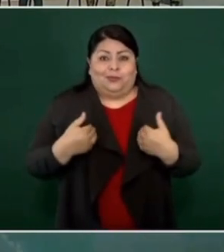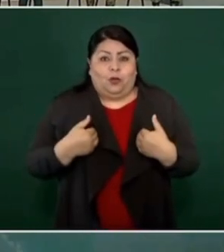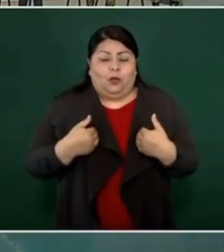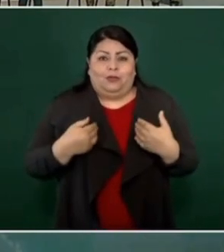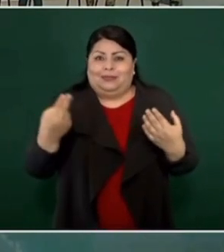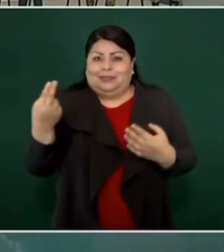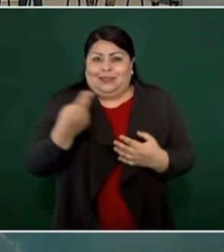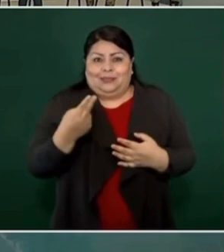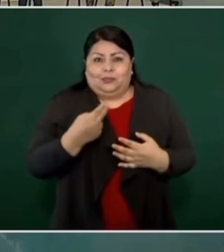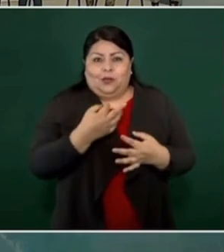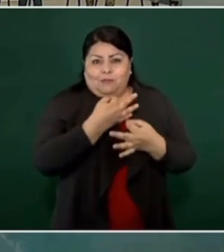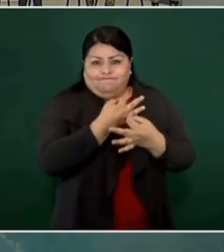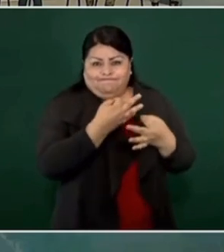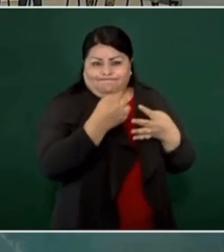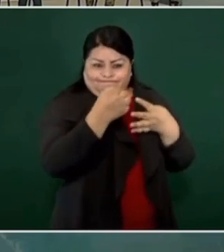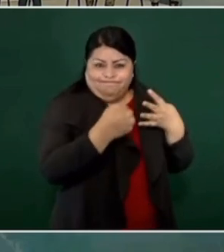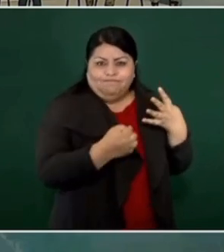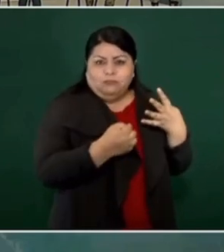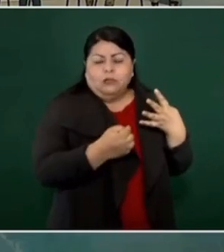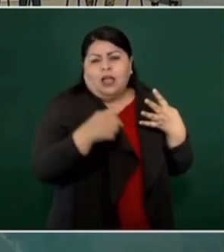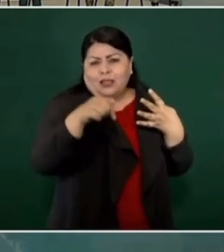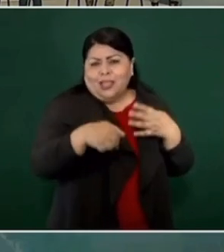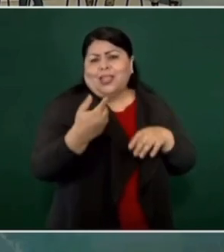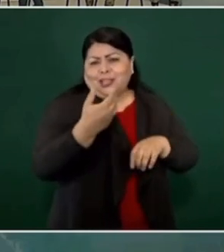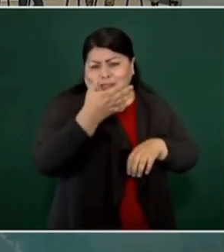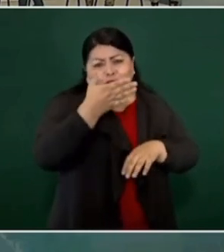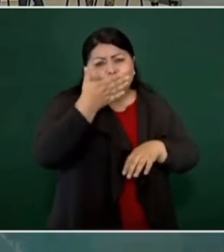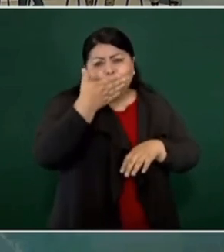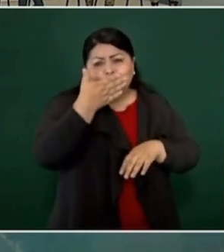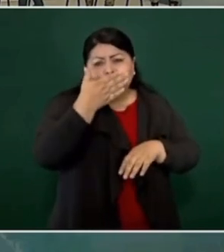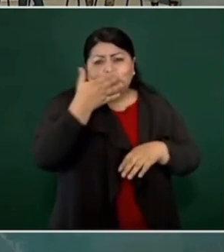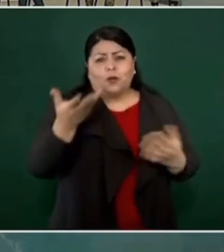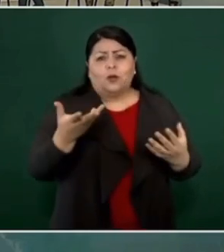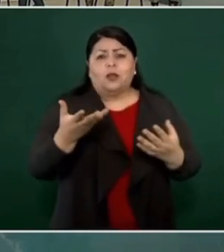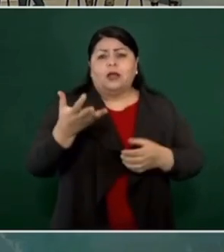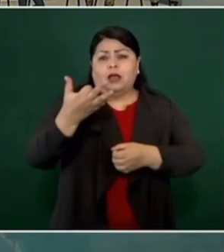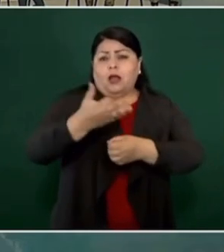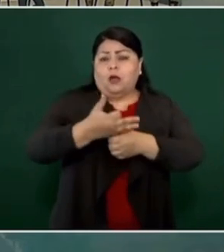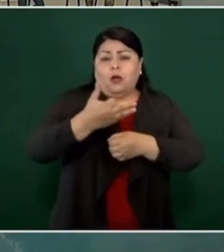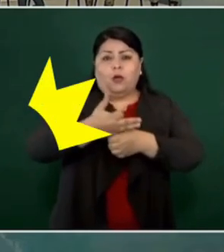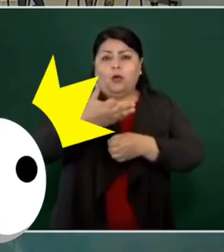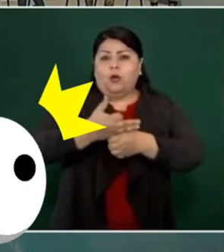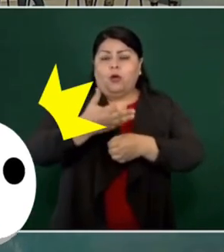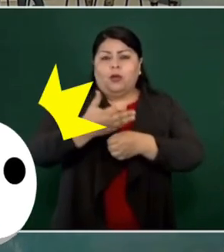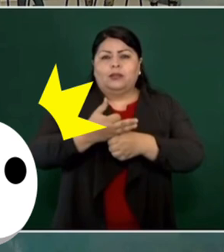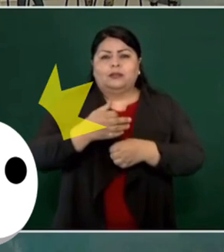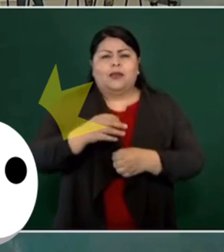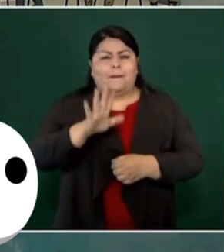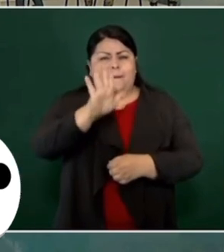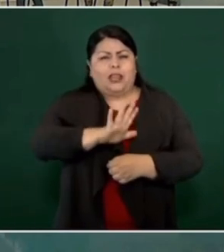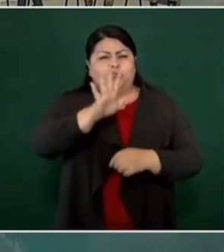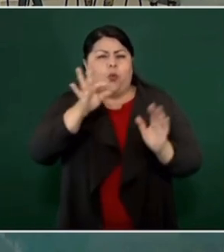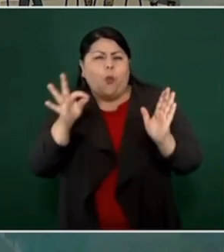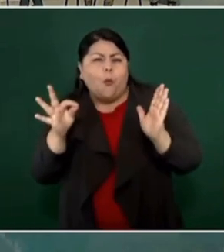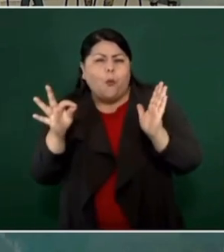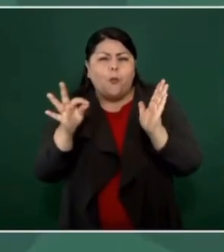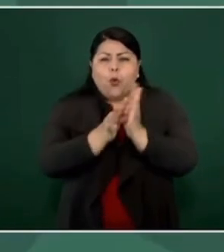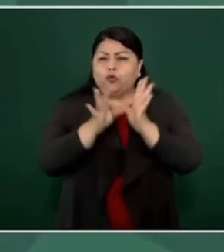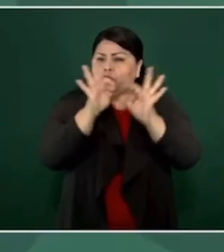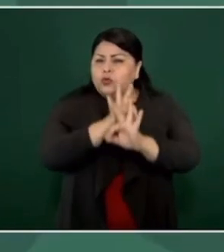que Sonora vive un punto de inflexión. Hemos